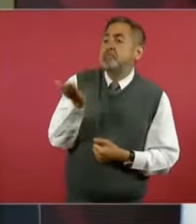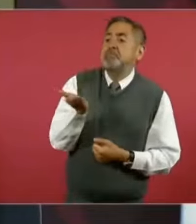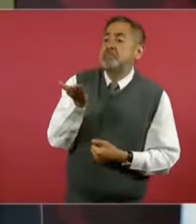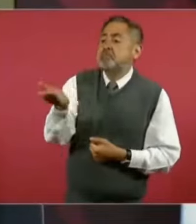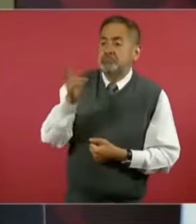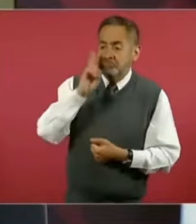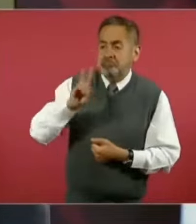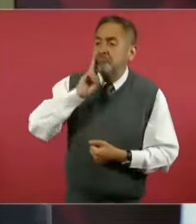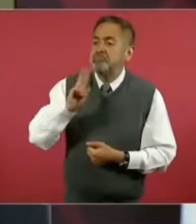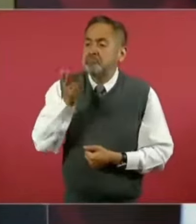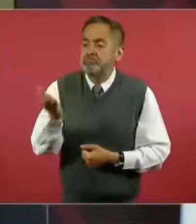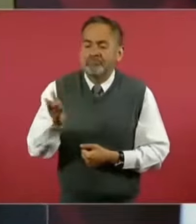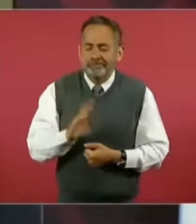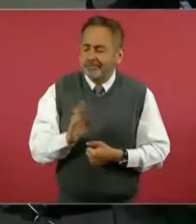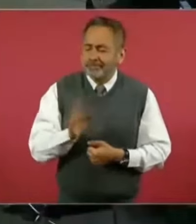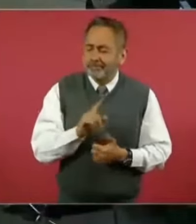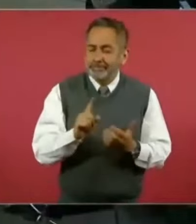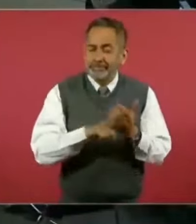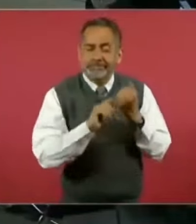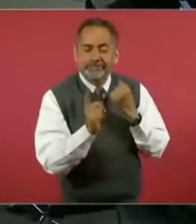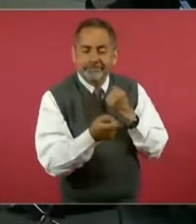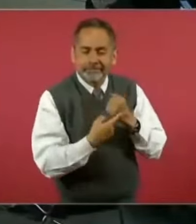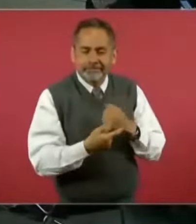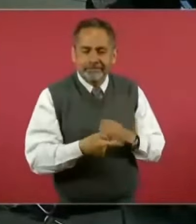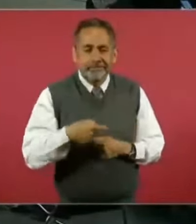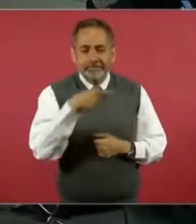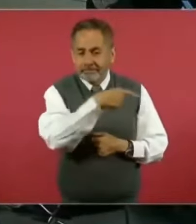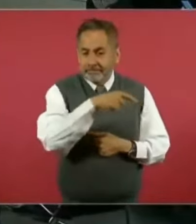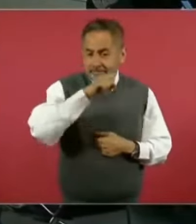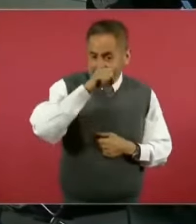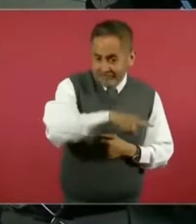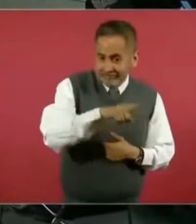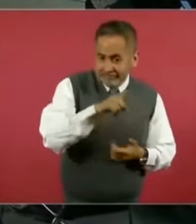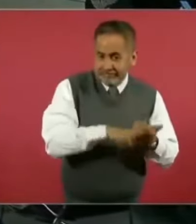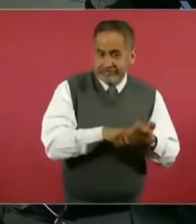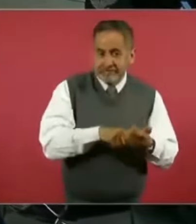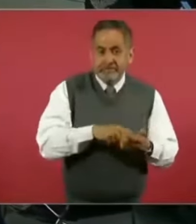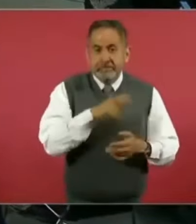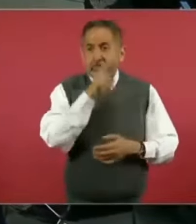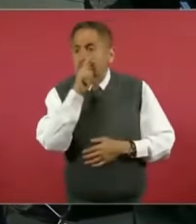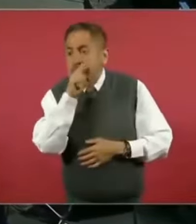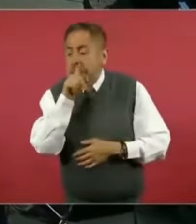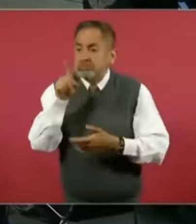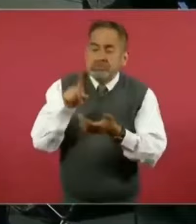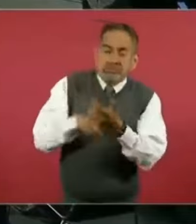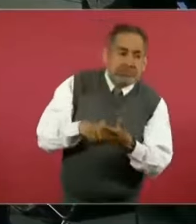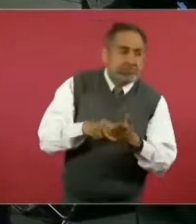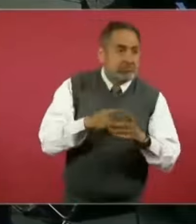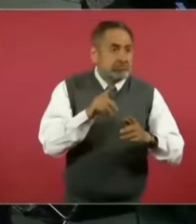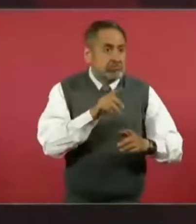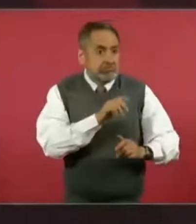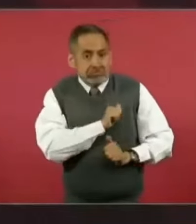asunto de que les preocupe la militarización del país,